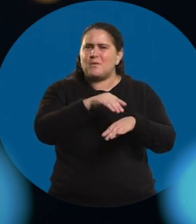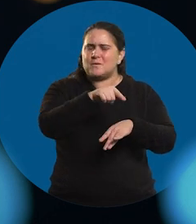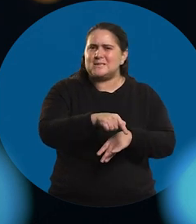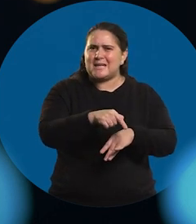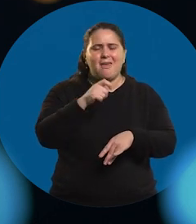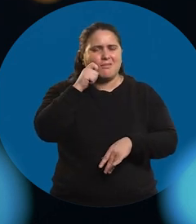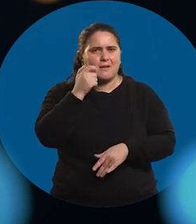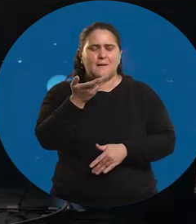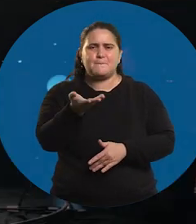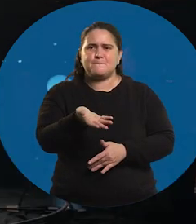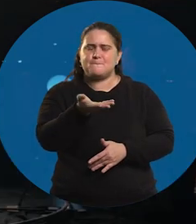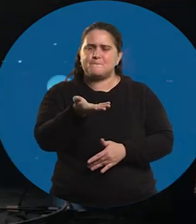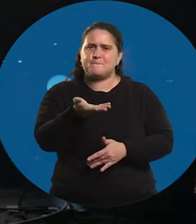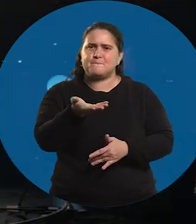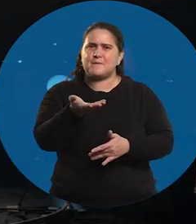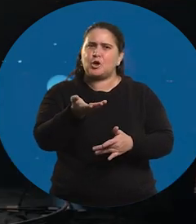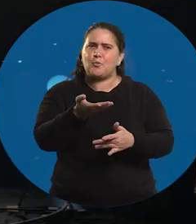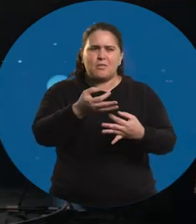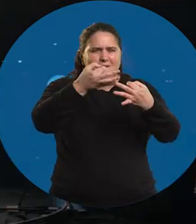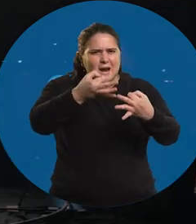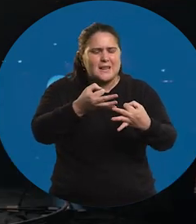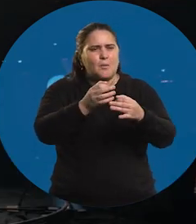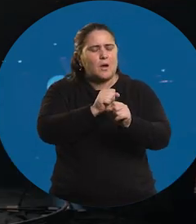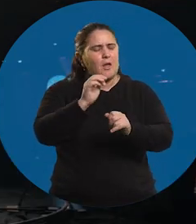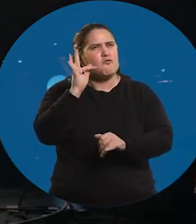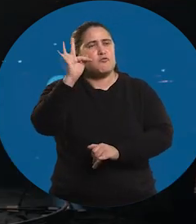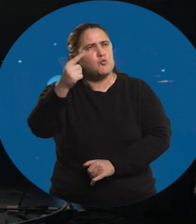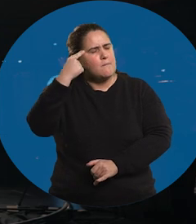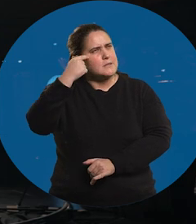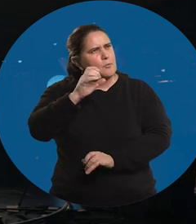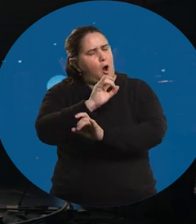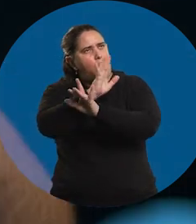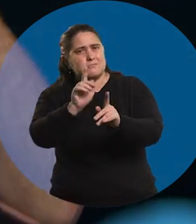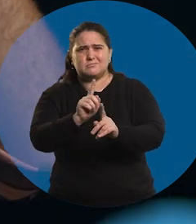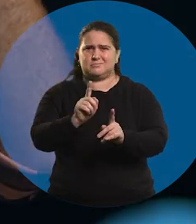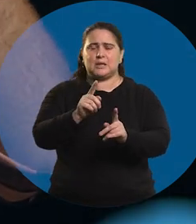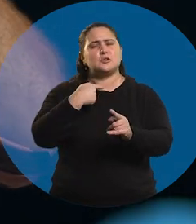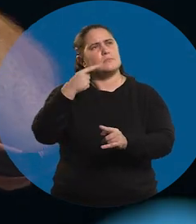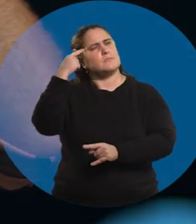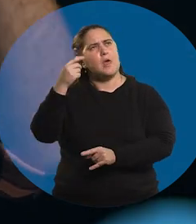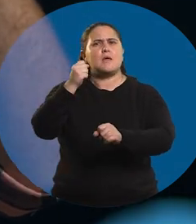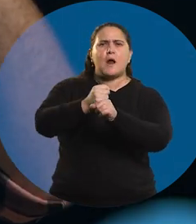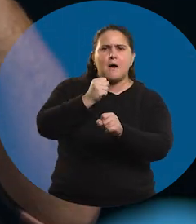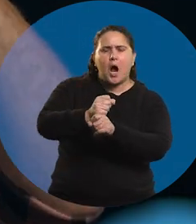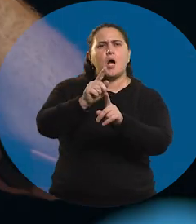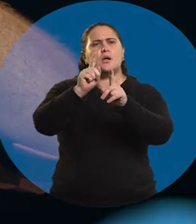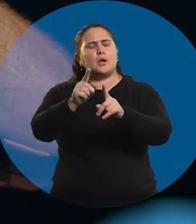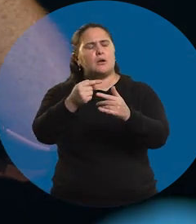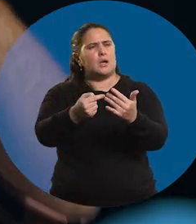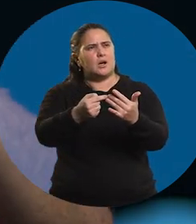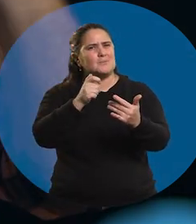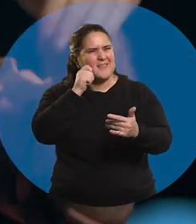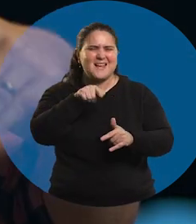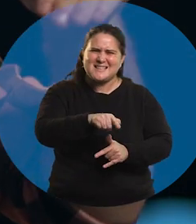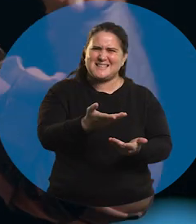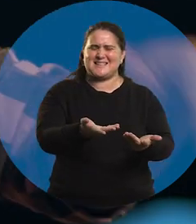las pilas puestas mirando al futuro. Luego diciendo, mira papá, yo acá voy a tener que trabajar y voy a